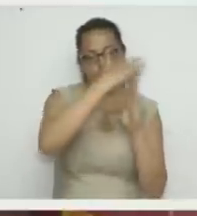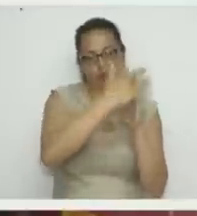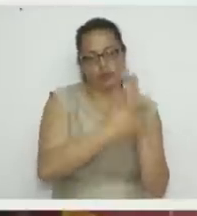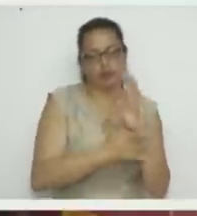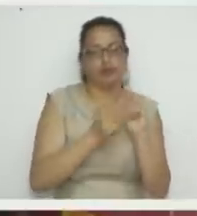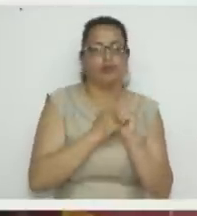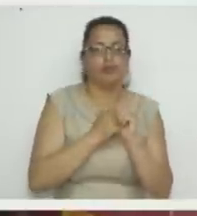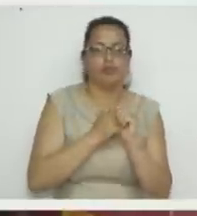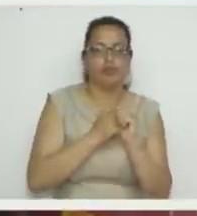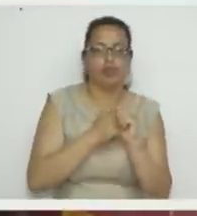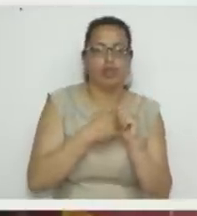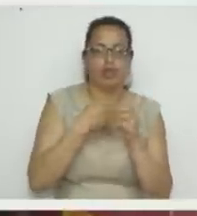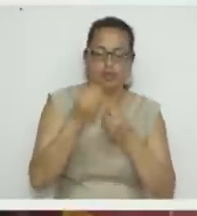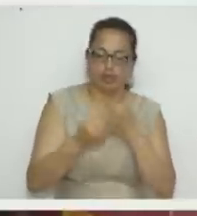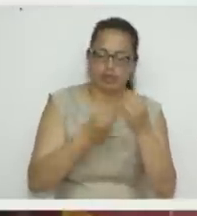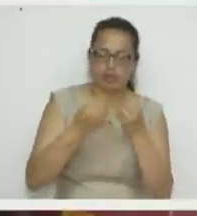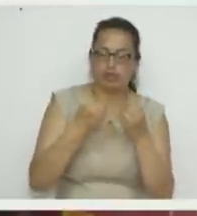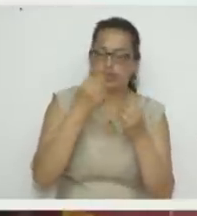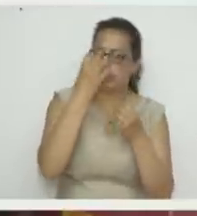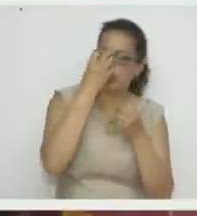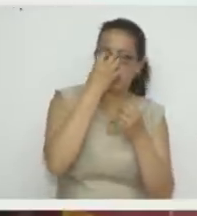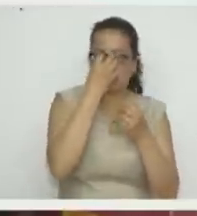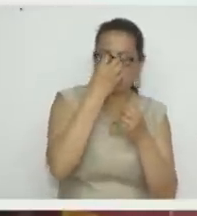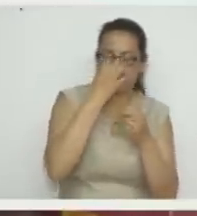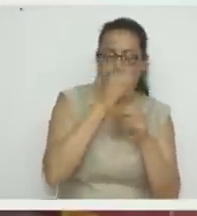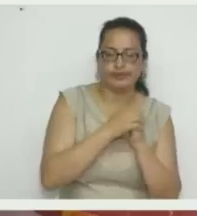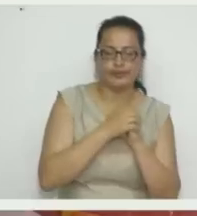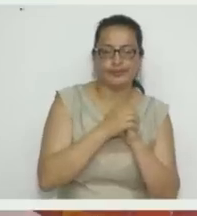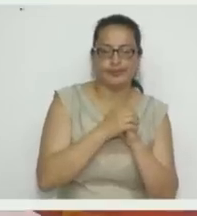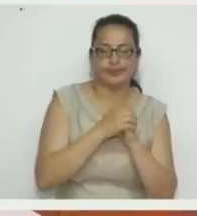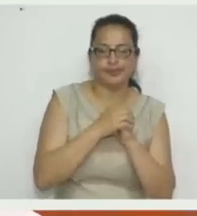Vamos a hacerle la nariz a la conejita.